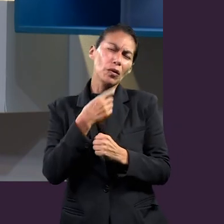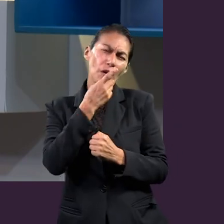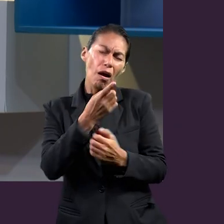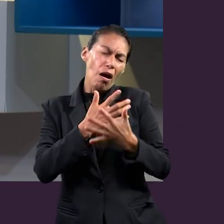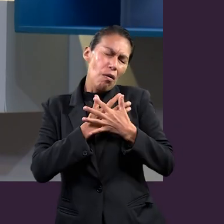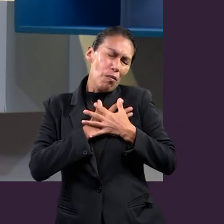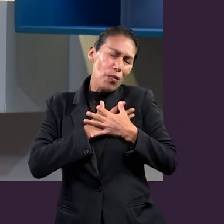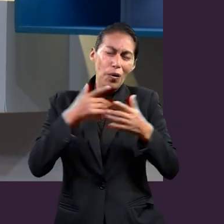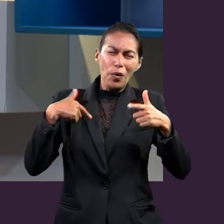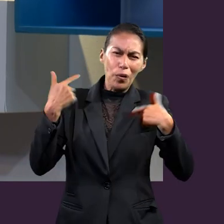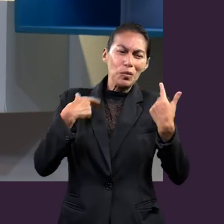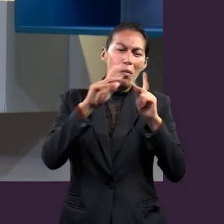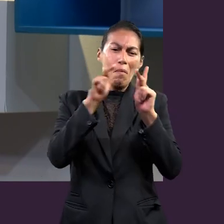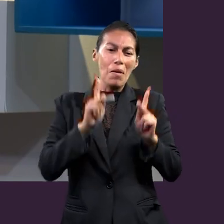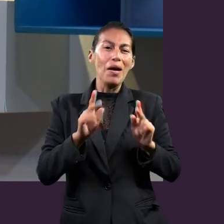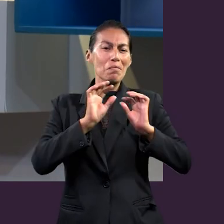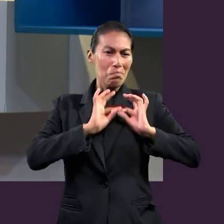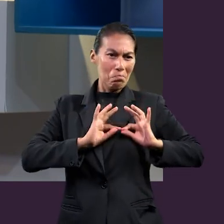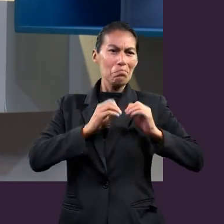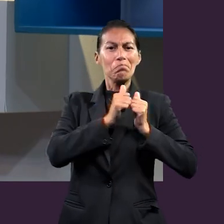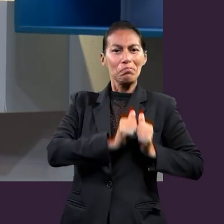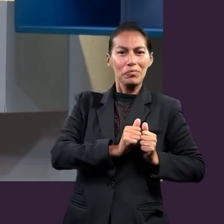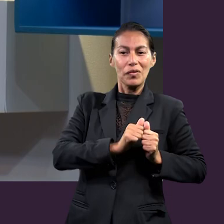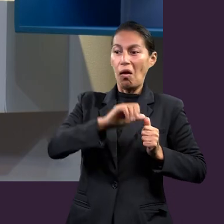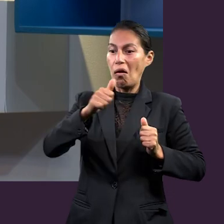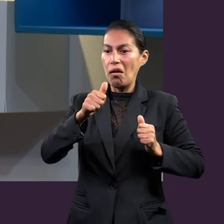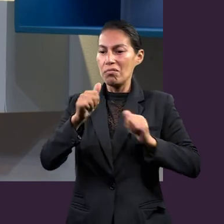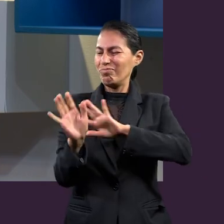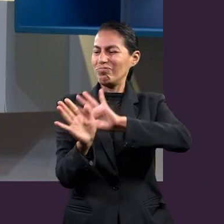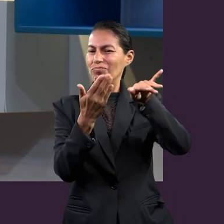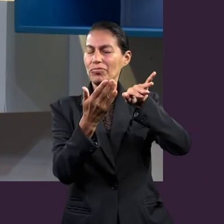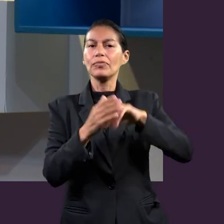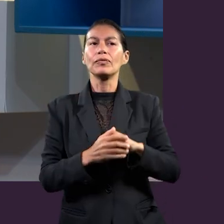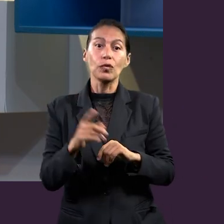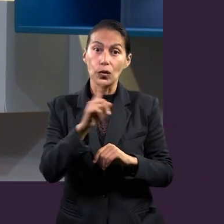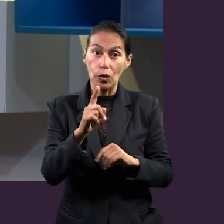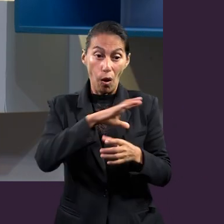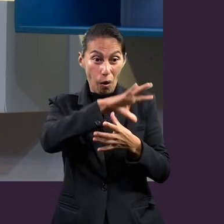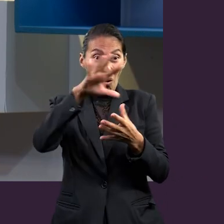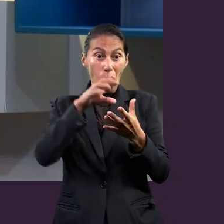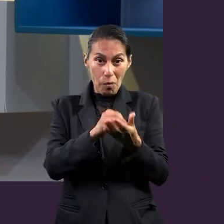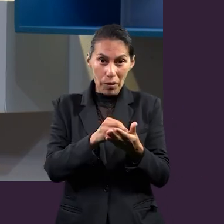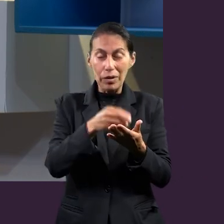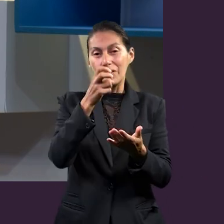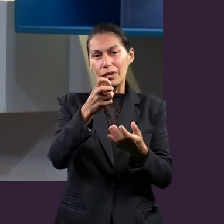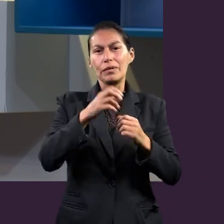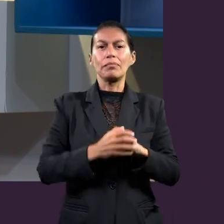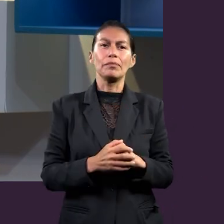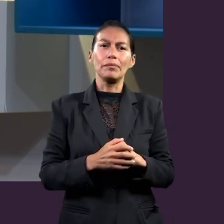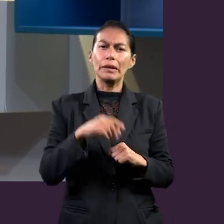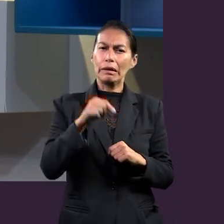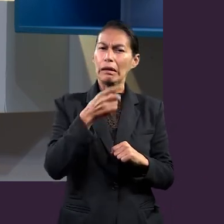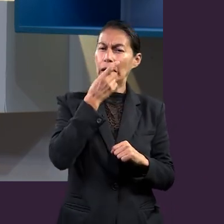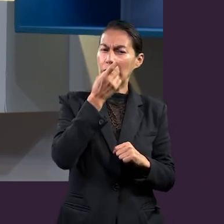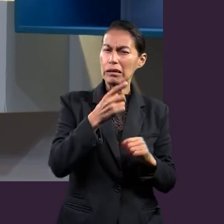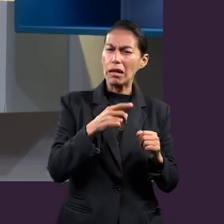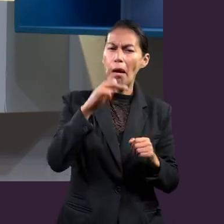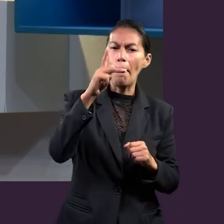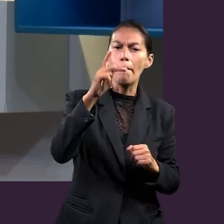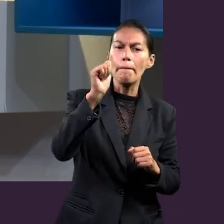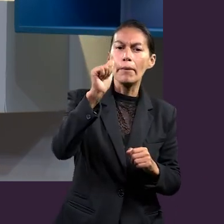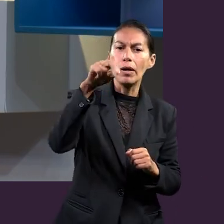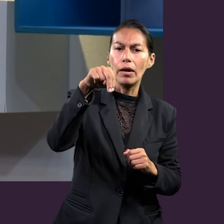Y es un paquete. Yo no puedo decir, yo voy a tener amor, gozo, paz, pero lo demás no. Si es bien el espíritu es todo. Ahora,